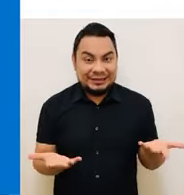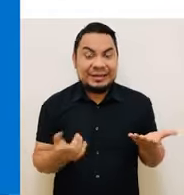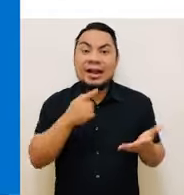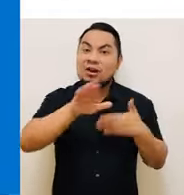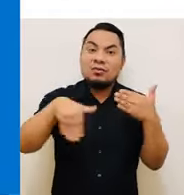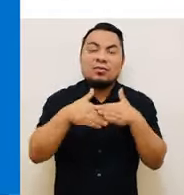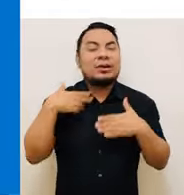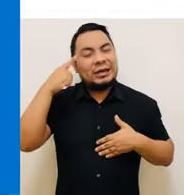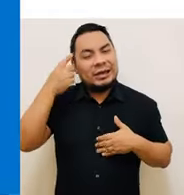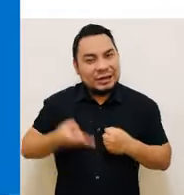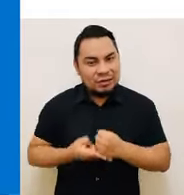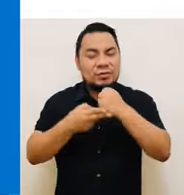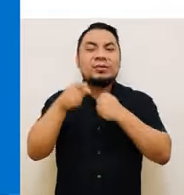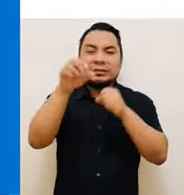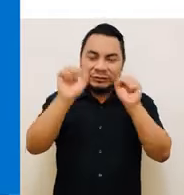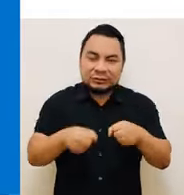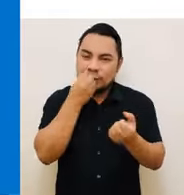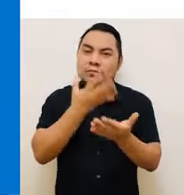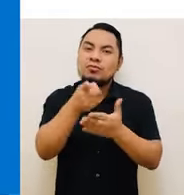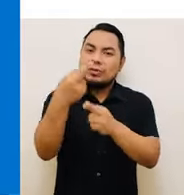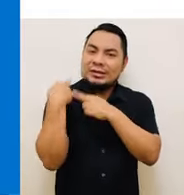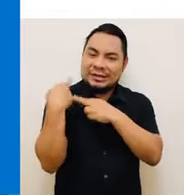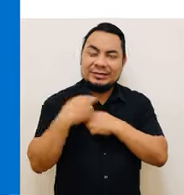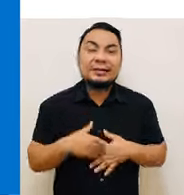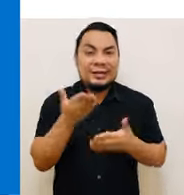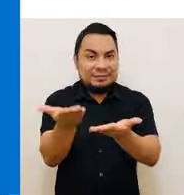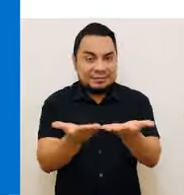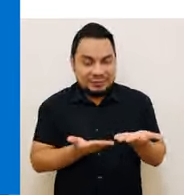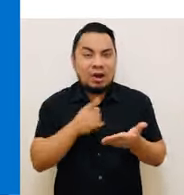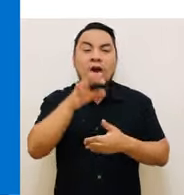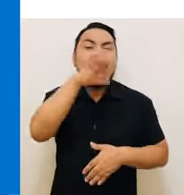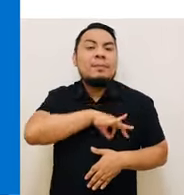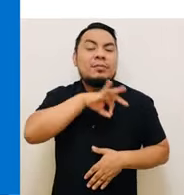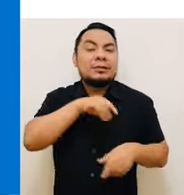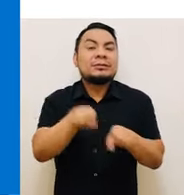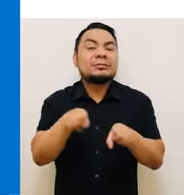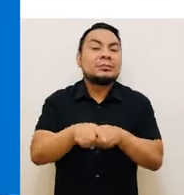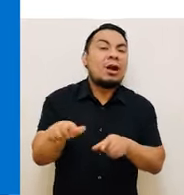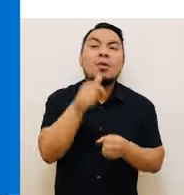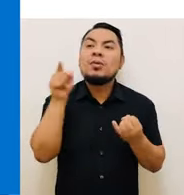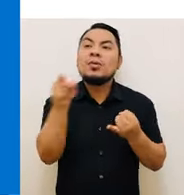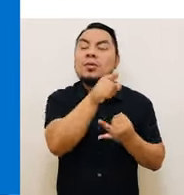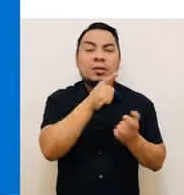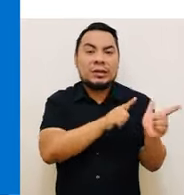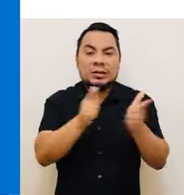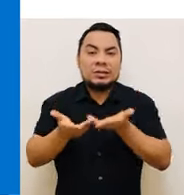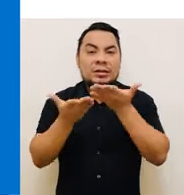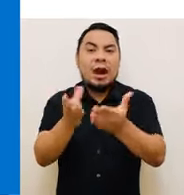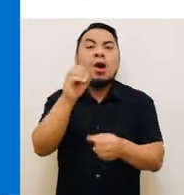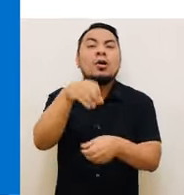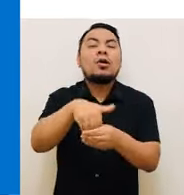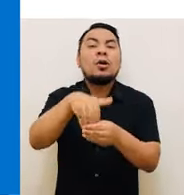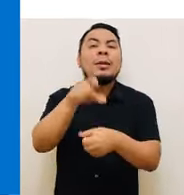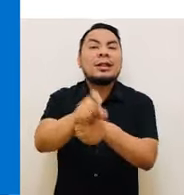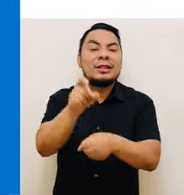Estamos seguros de que cumplirás muy bien tu rol. Te invitamos a aprovechar también los otros recursos disponibles en Ompeduca.